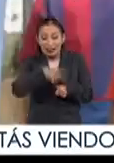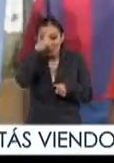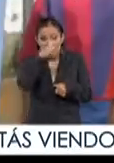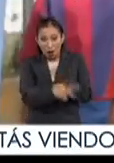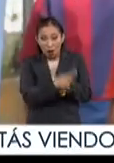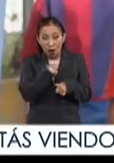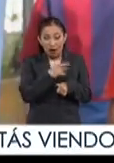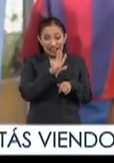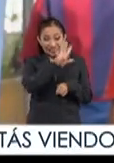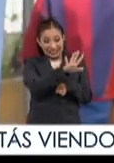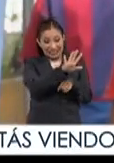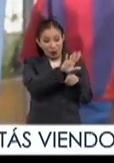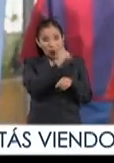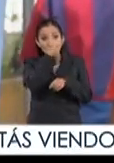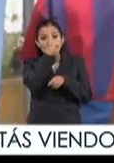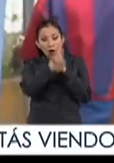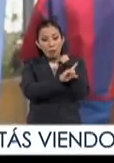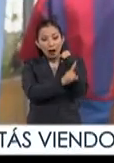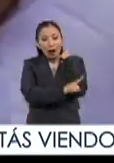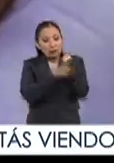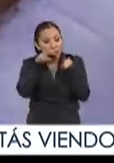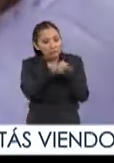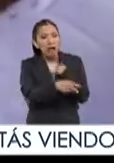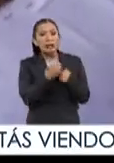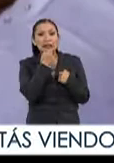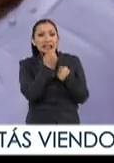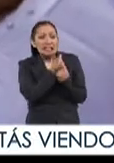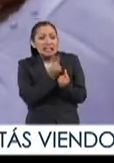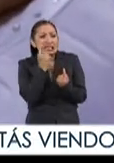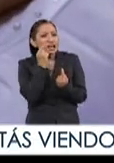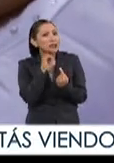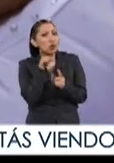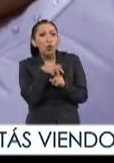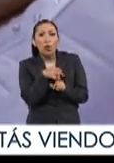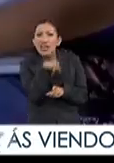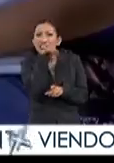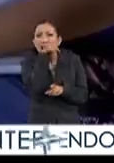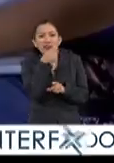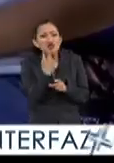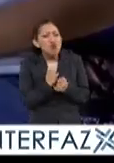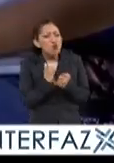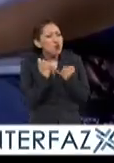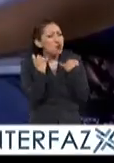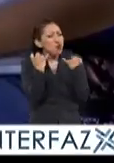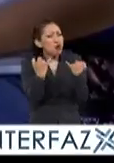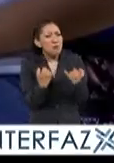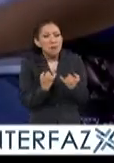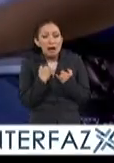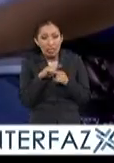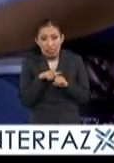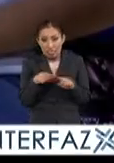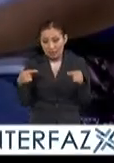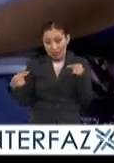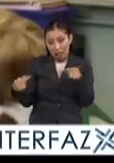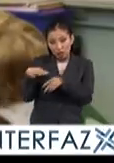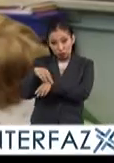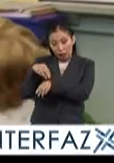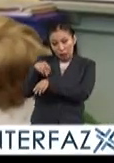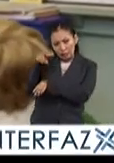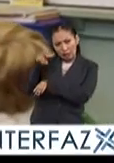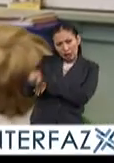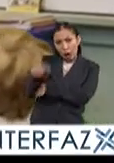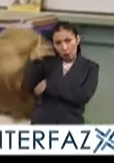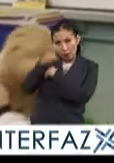uno de cada cinco embarazos se presenta en jóvenes que no alcanzan la mayoría de edad. En contraste en Suecia